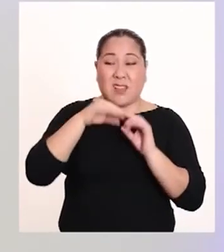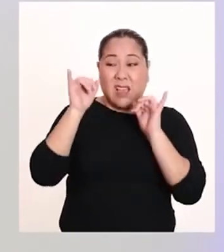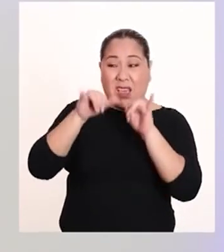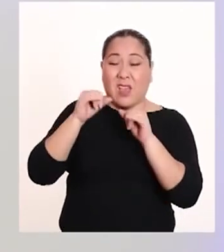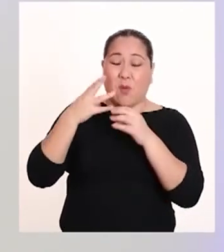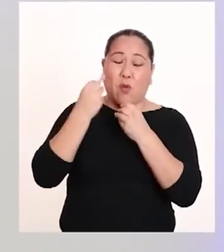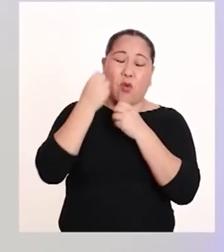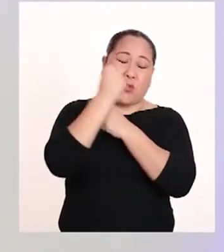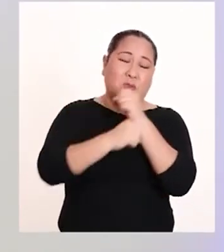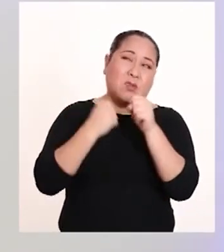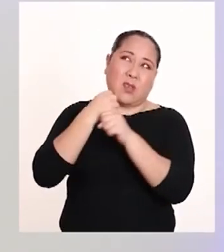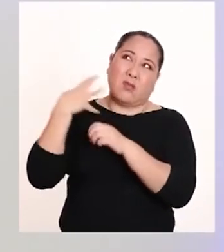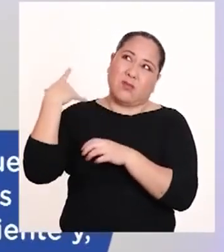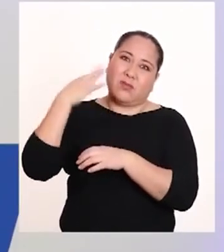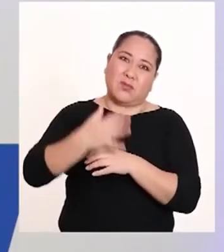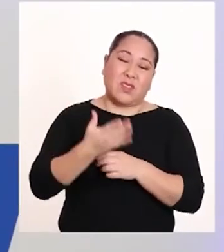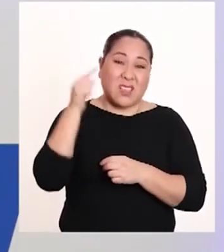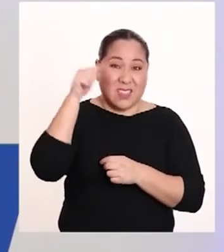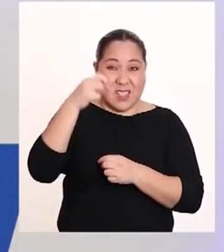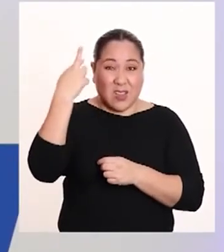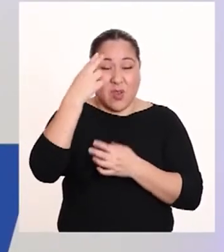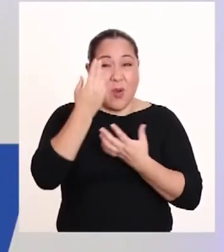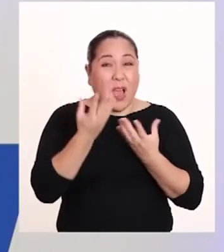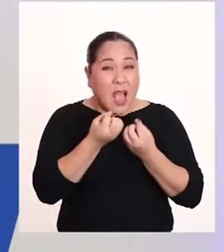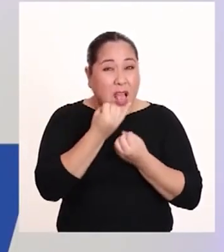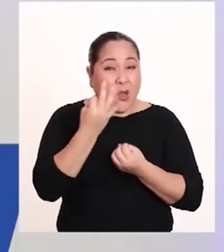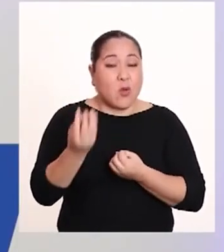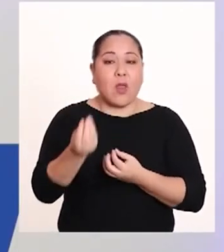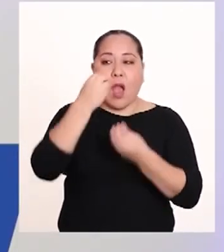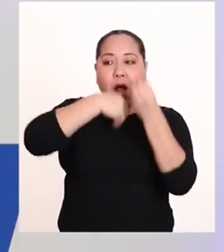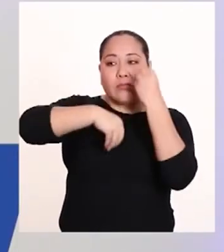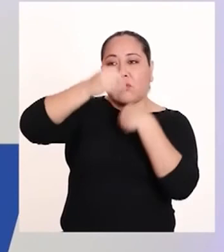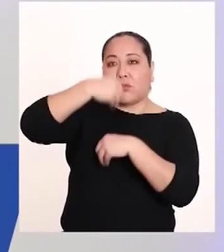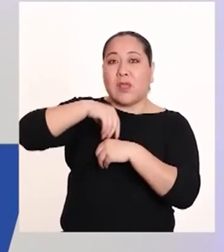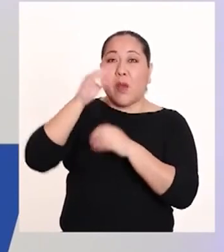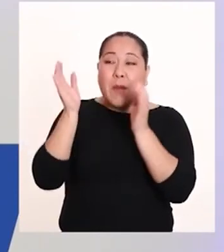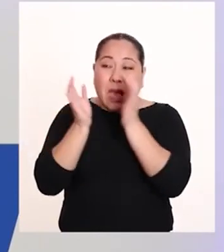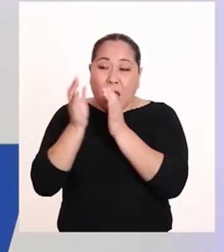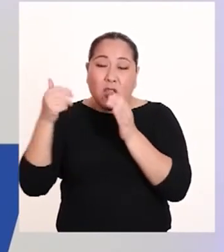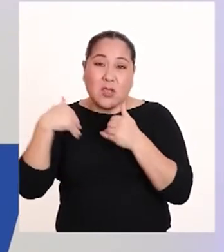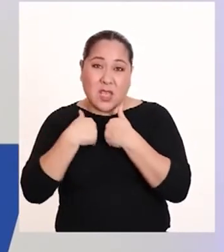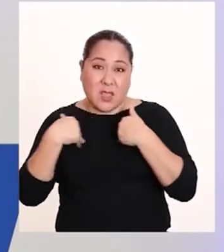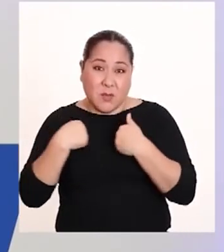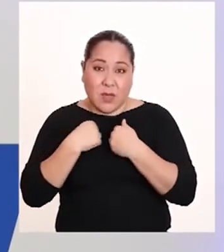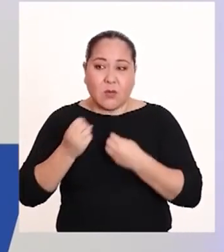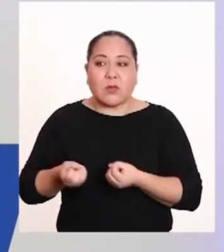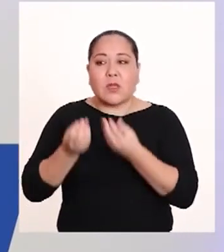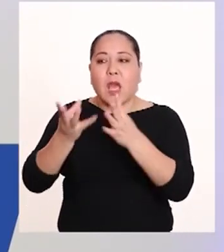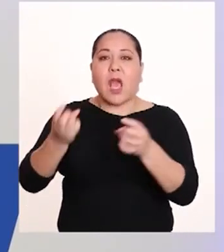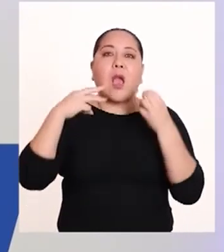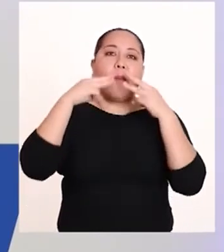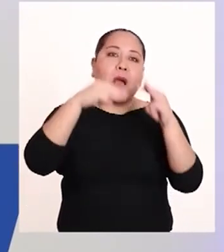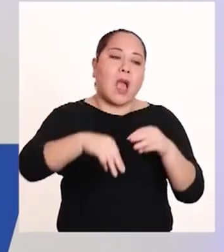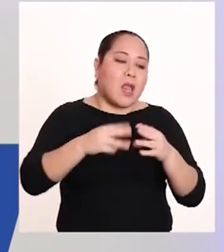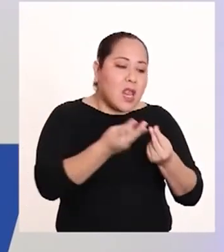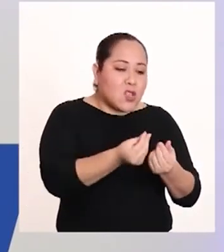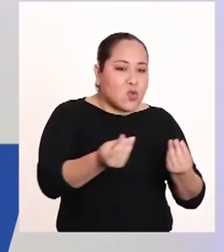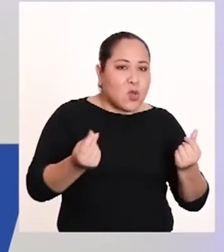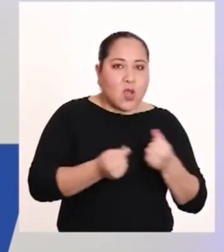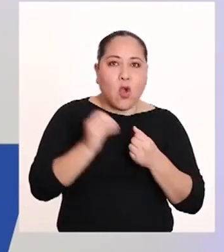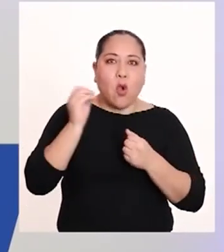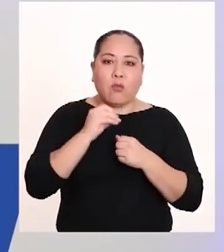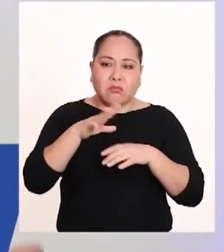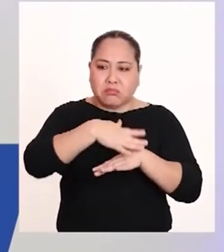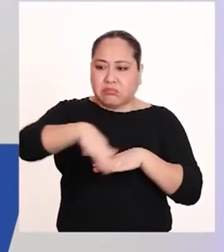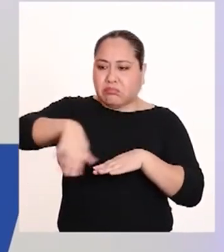durante décadas. Por ello, algunos microplásticos pueden ser ingeridos por pequeños animales, ya que son vertidos al mar, al suelo